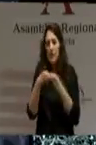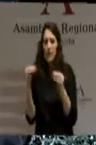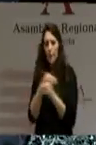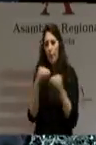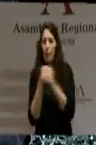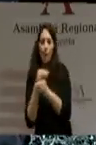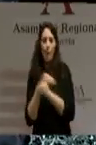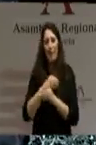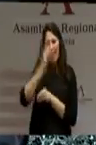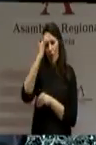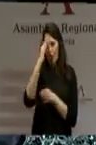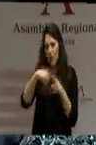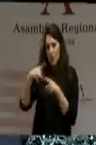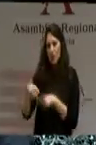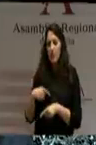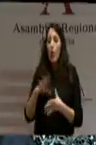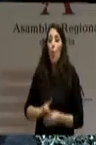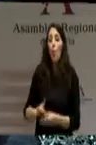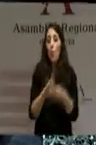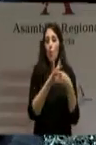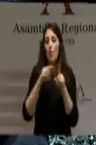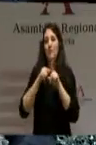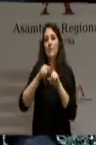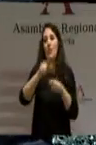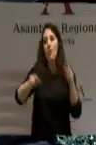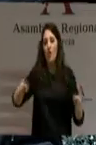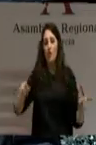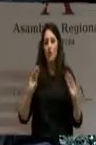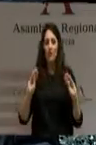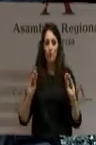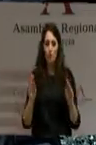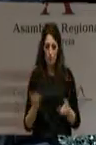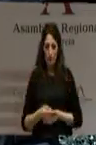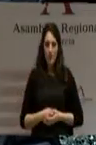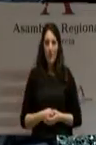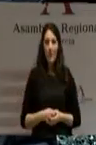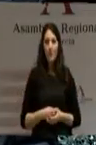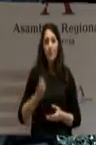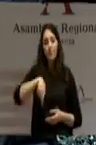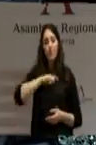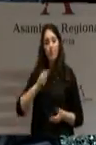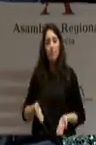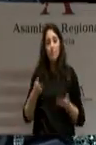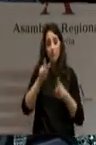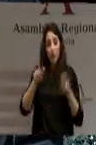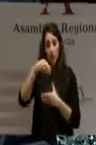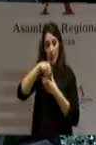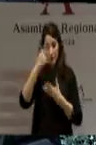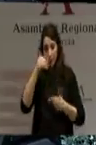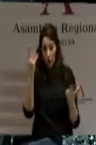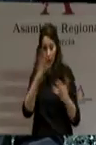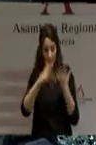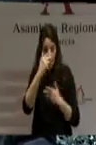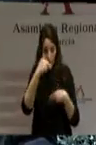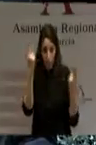unirnos en lo importante por el bien de los ciudadanos. Los servidores públicos tenemos un objetivo común, que es mejorar